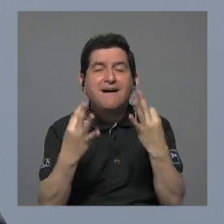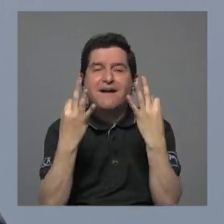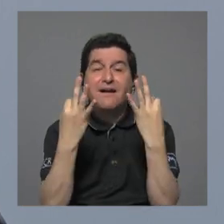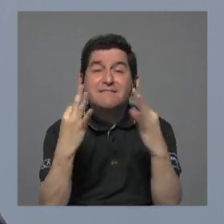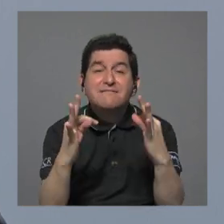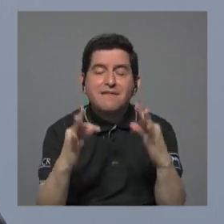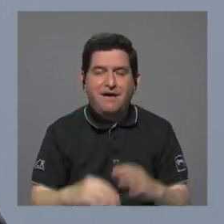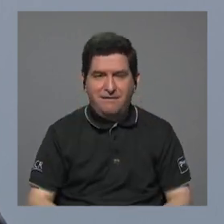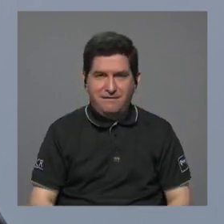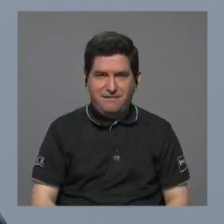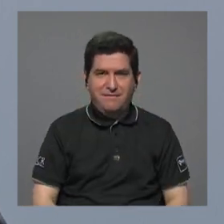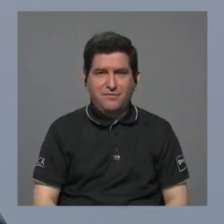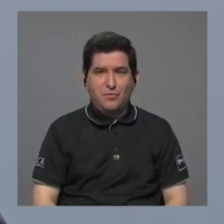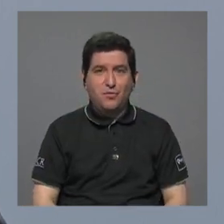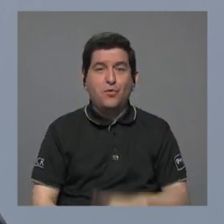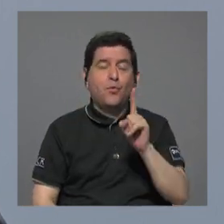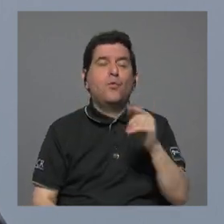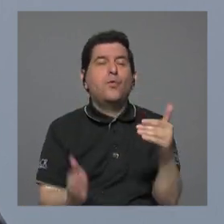hacer una